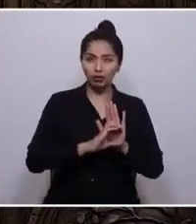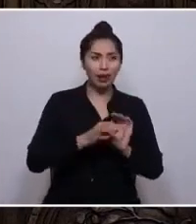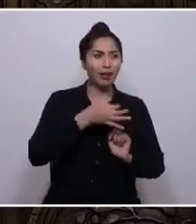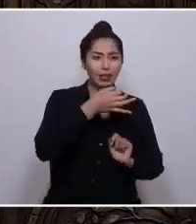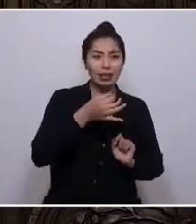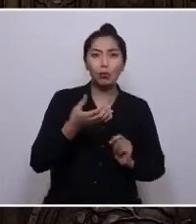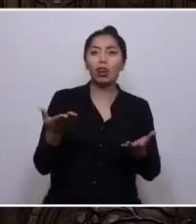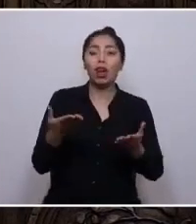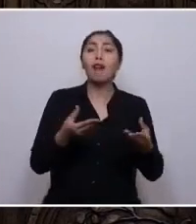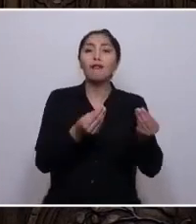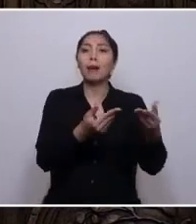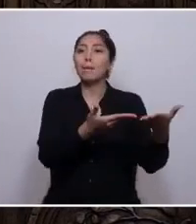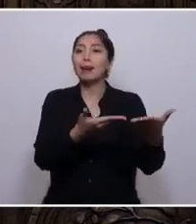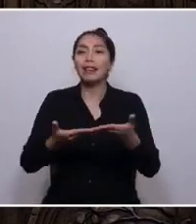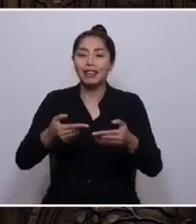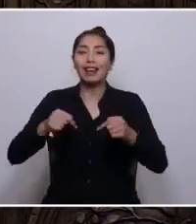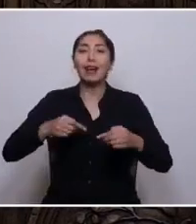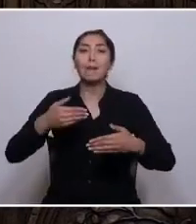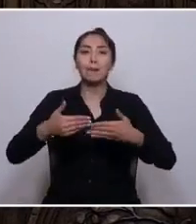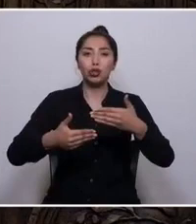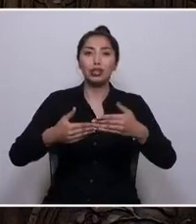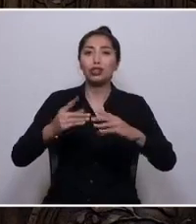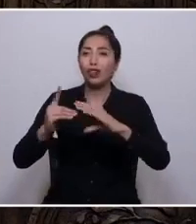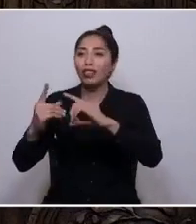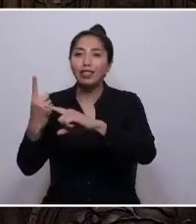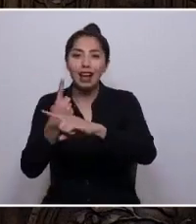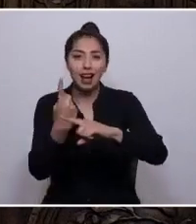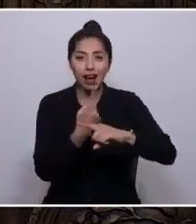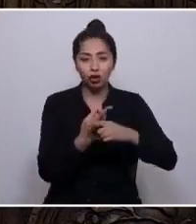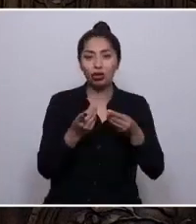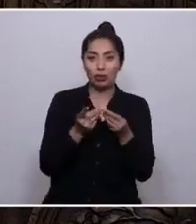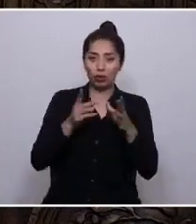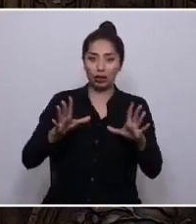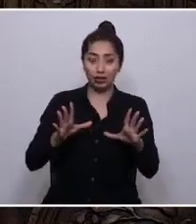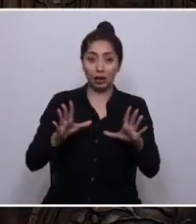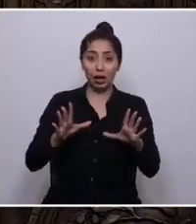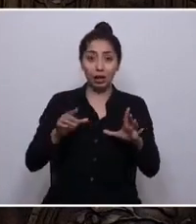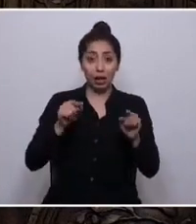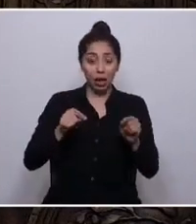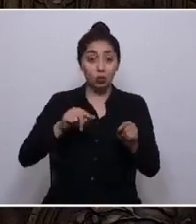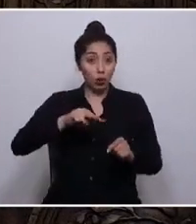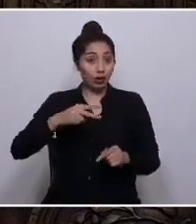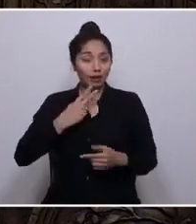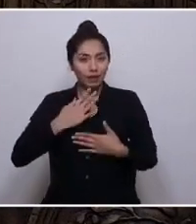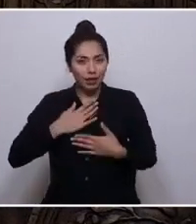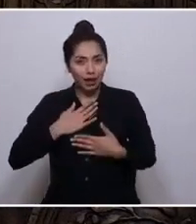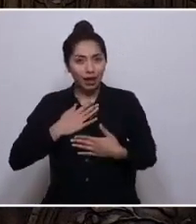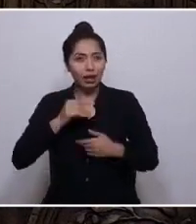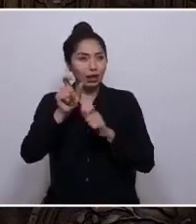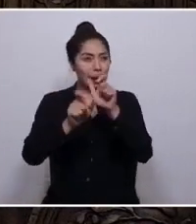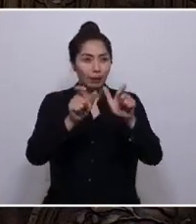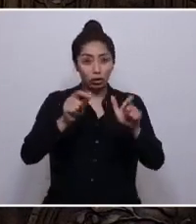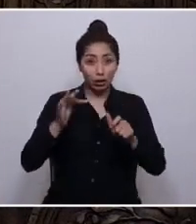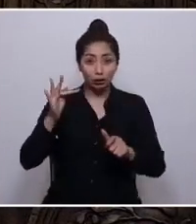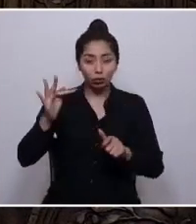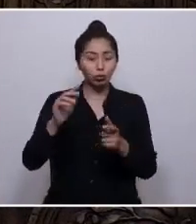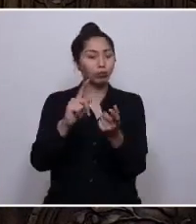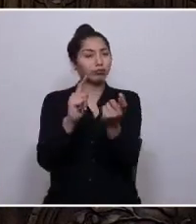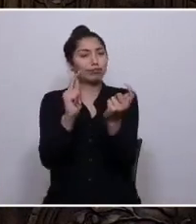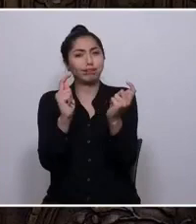la bienvenida a un proceso de diálogo en democracia que cambiará nuestras vidas y la de aquellos que vendrán en el futuro.